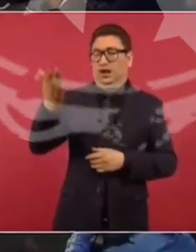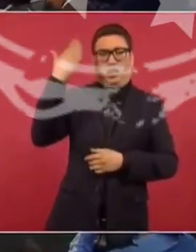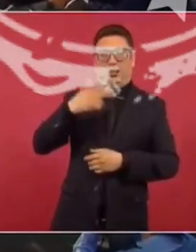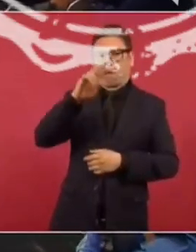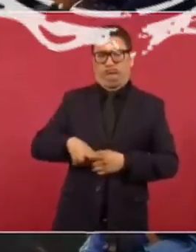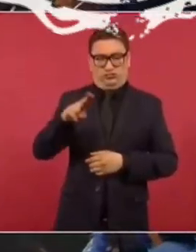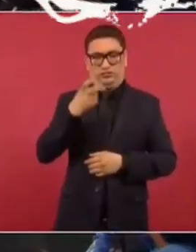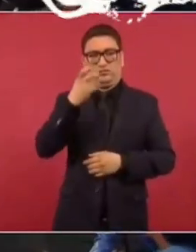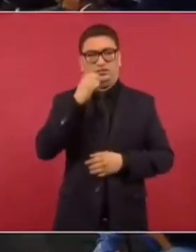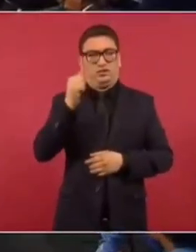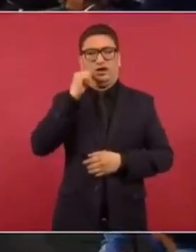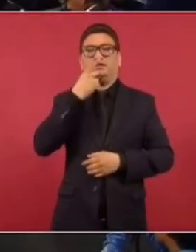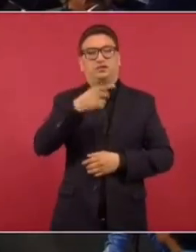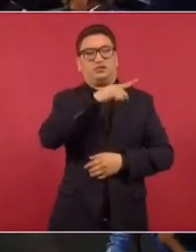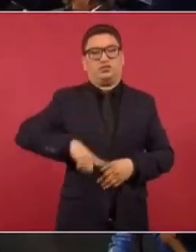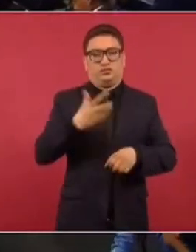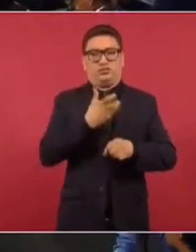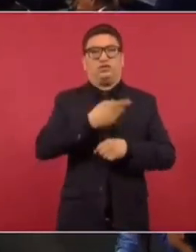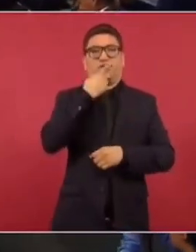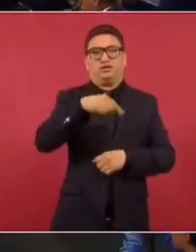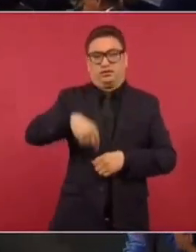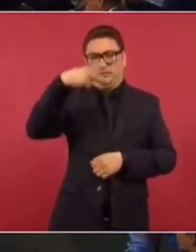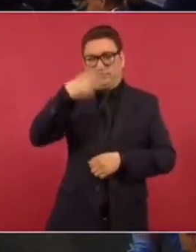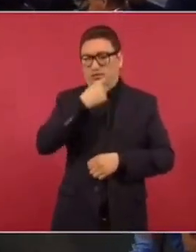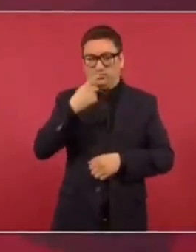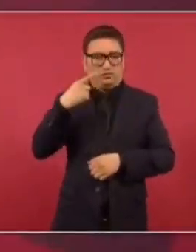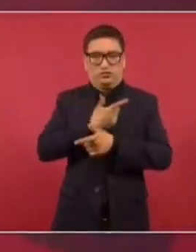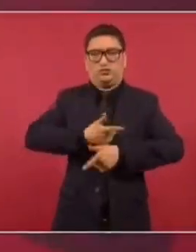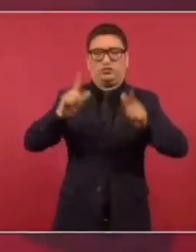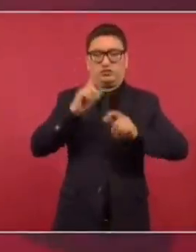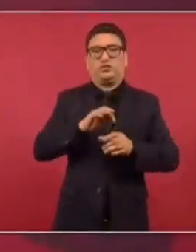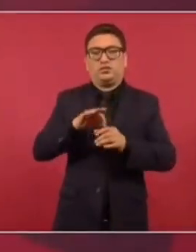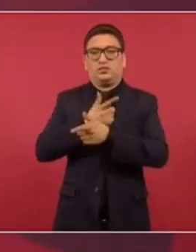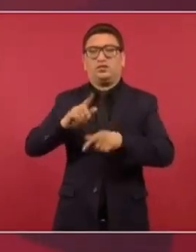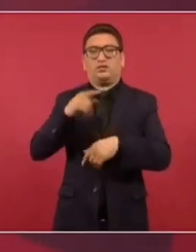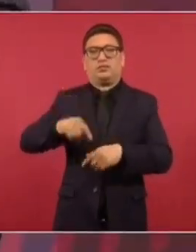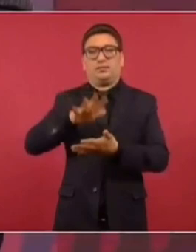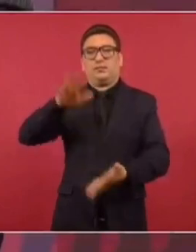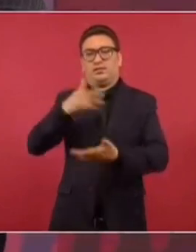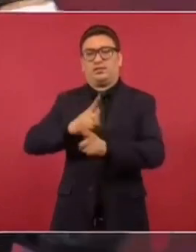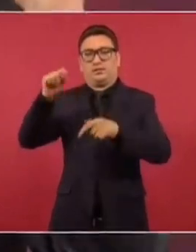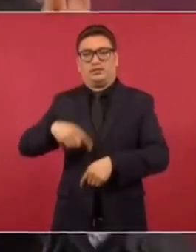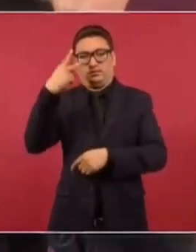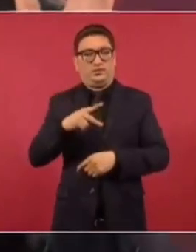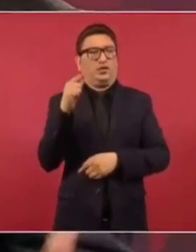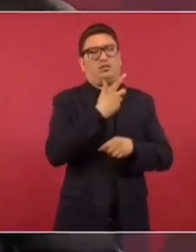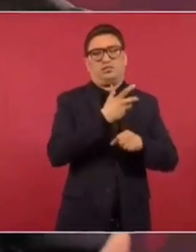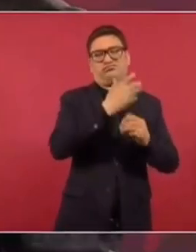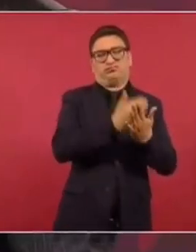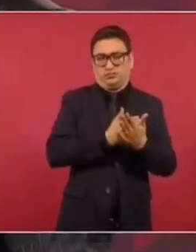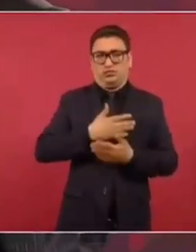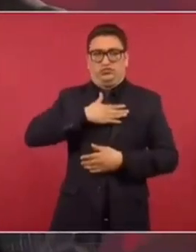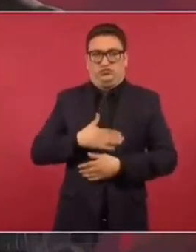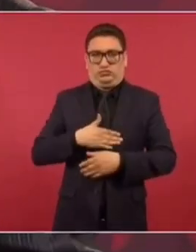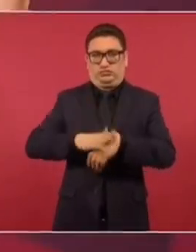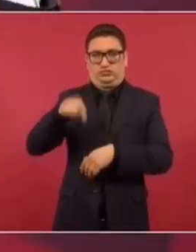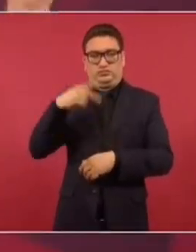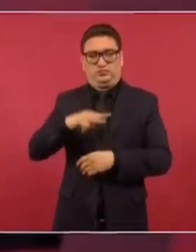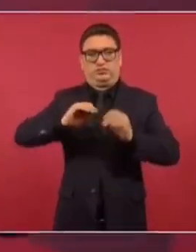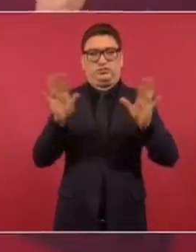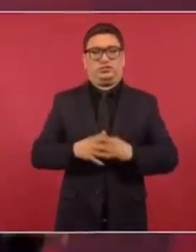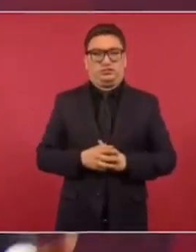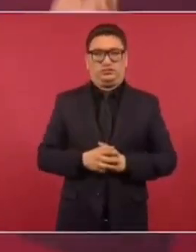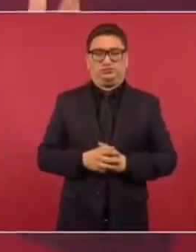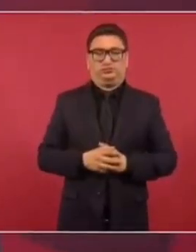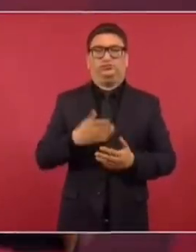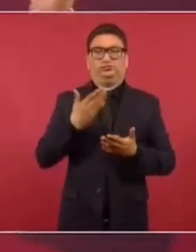Por eso les dije ayer a los del gobierno de Estados Unidos que había más democracia en México, con todo respeto, que en Estados Unidos y más libertades. Y ya no hablemos de más justicia. Claro que